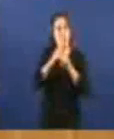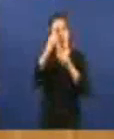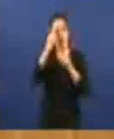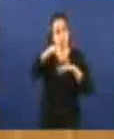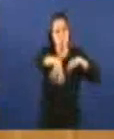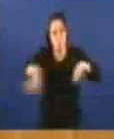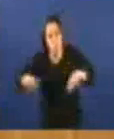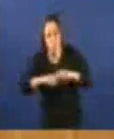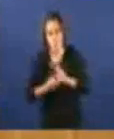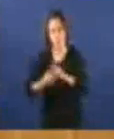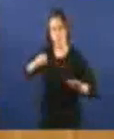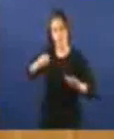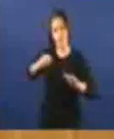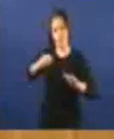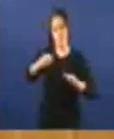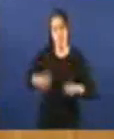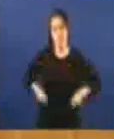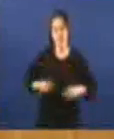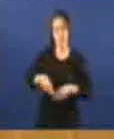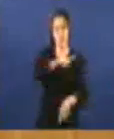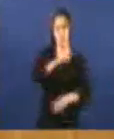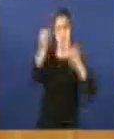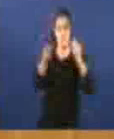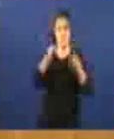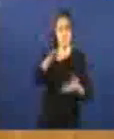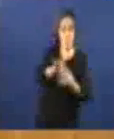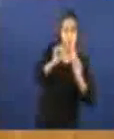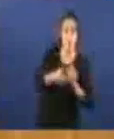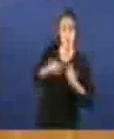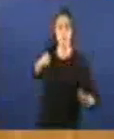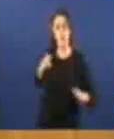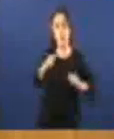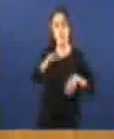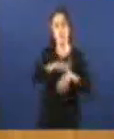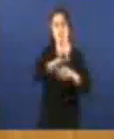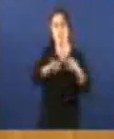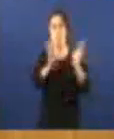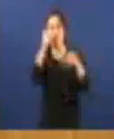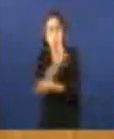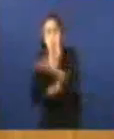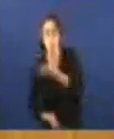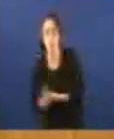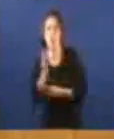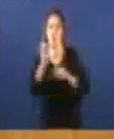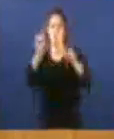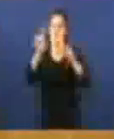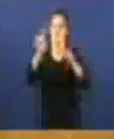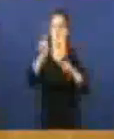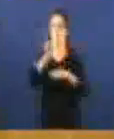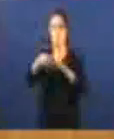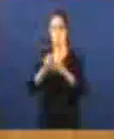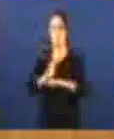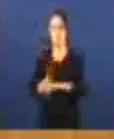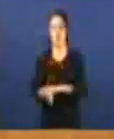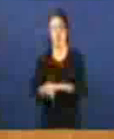a eliminación do gasto superfluo, que supoño que xa a eliminación do gasto en sanidade, en ensino, en atención aos menos válidos, entre todo, porque, claro, fin o cabo, os cidadanes son